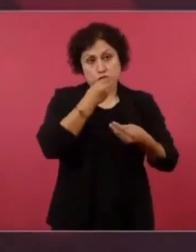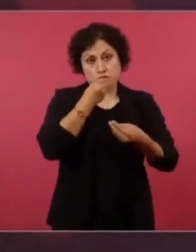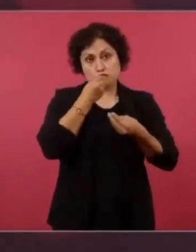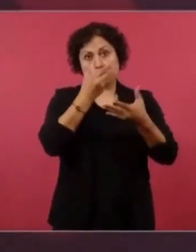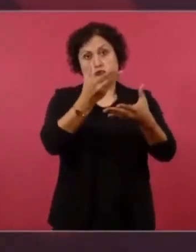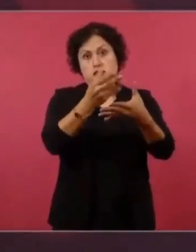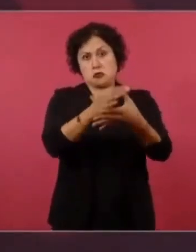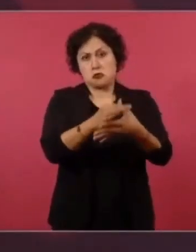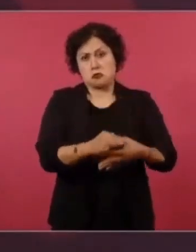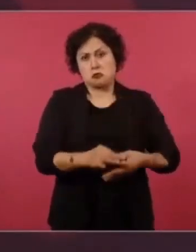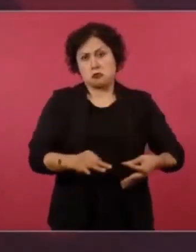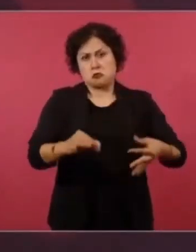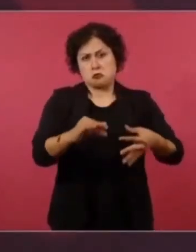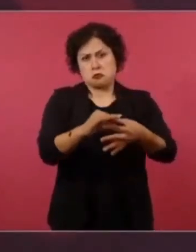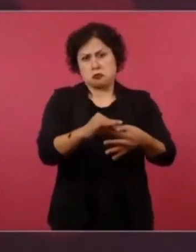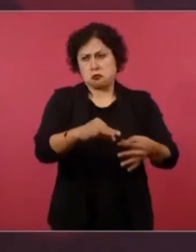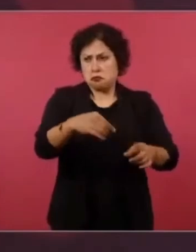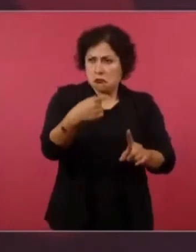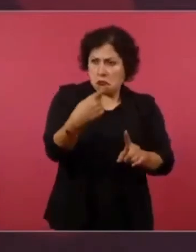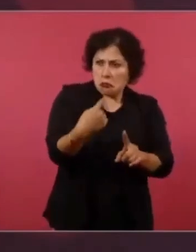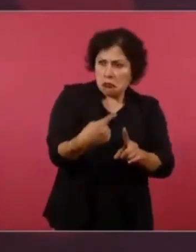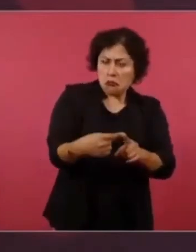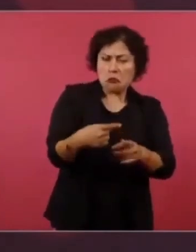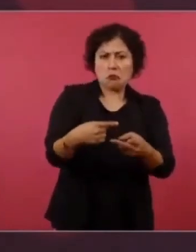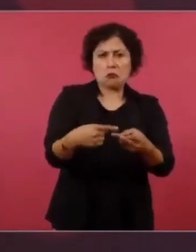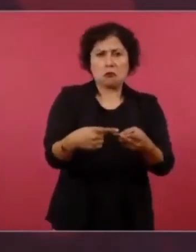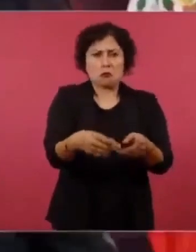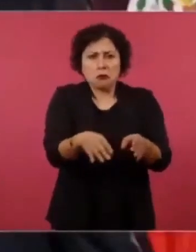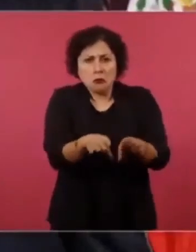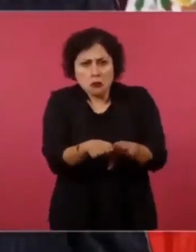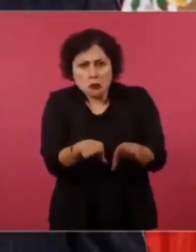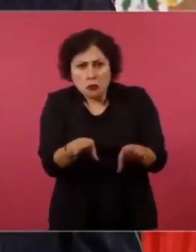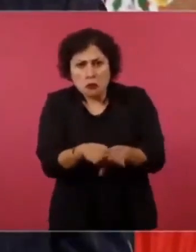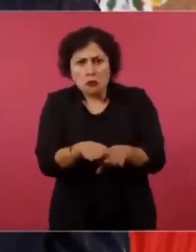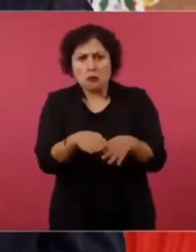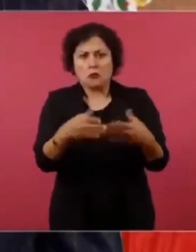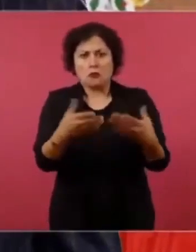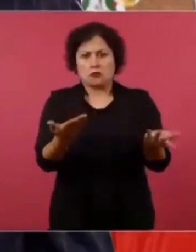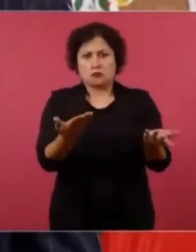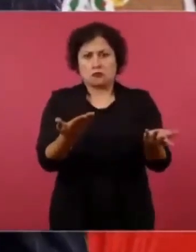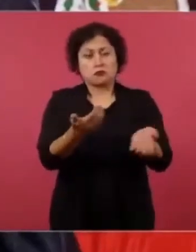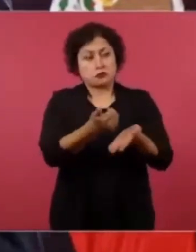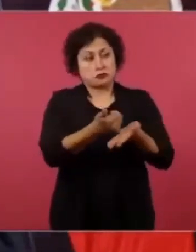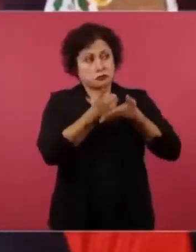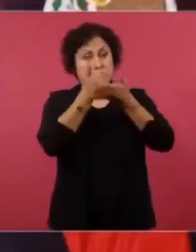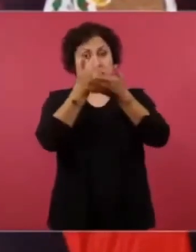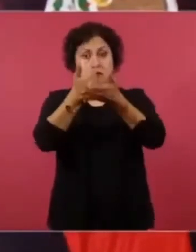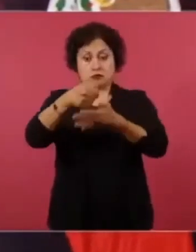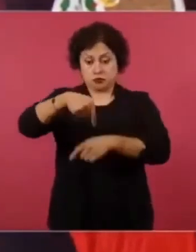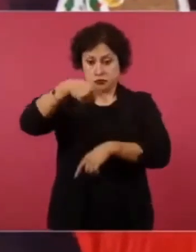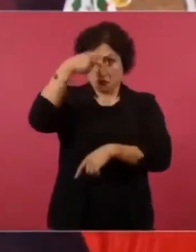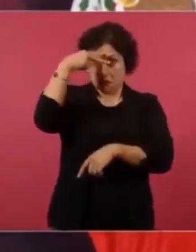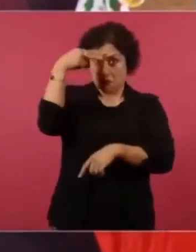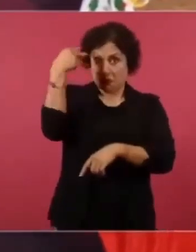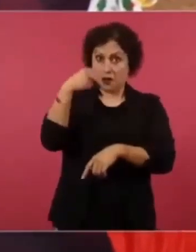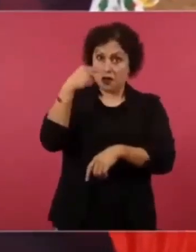para limpiar a México de corrupción.